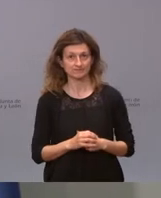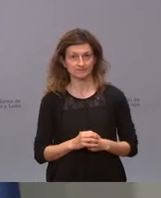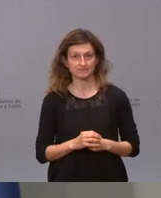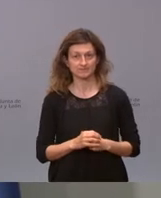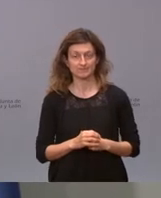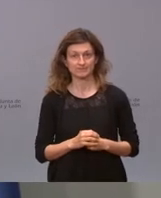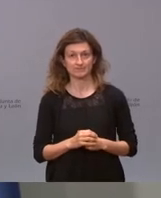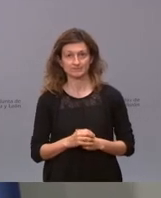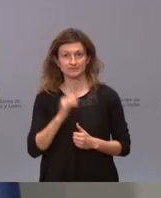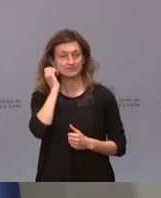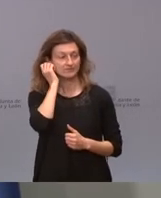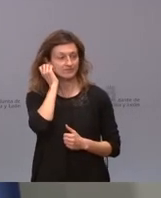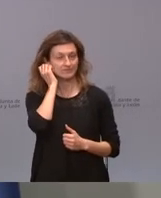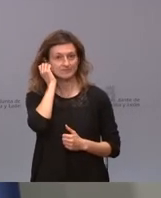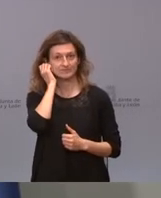bien